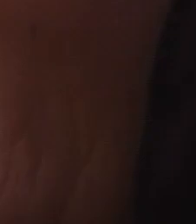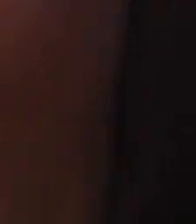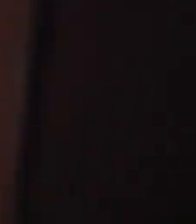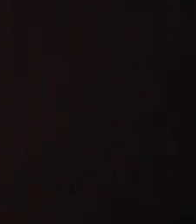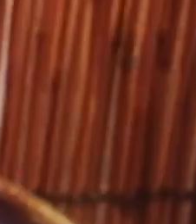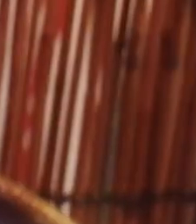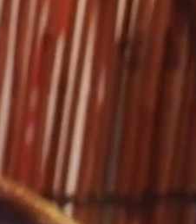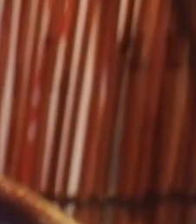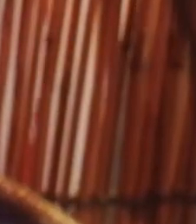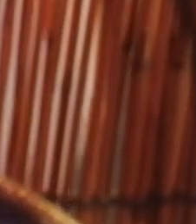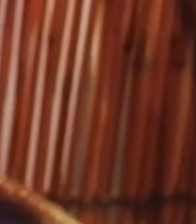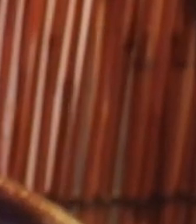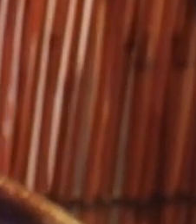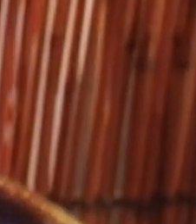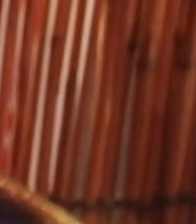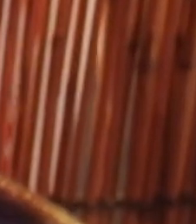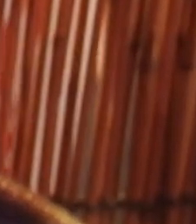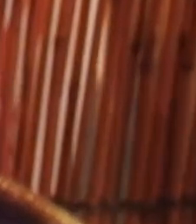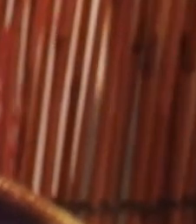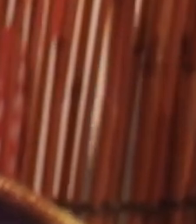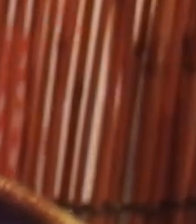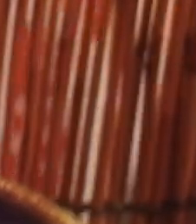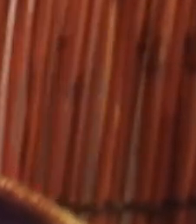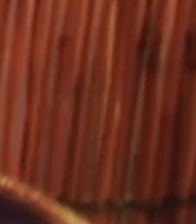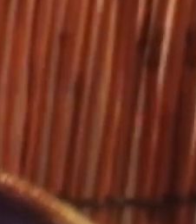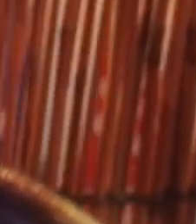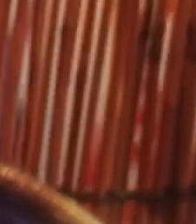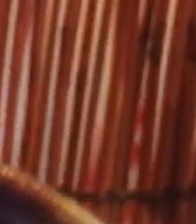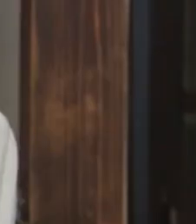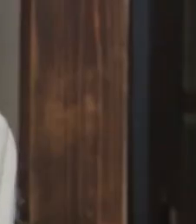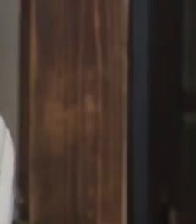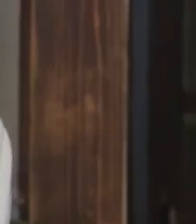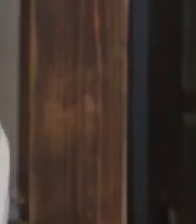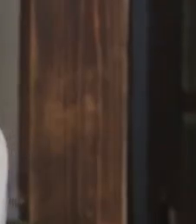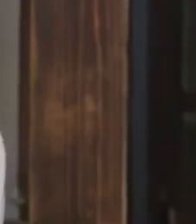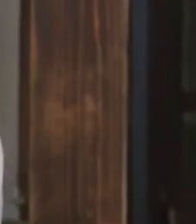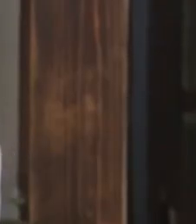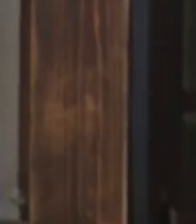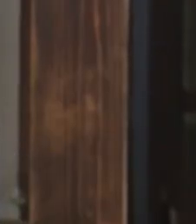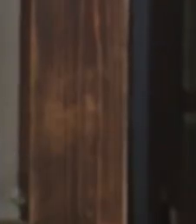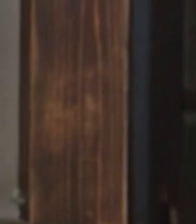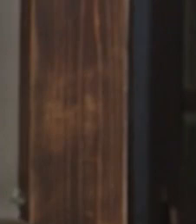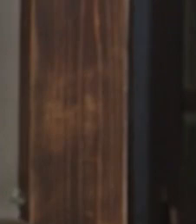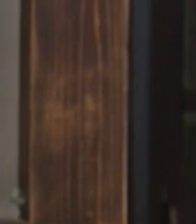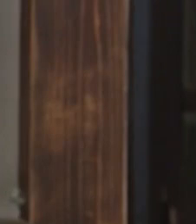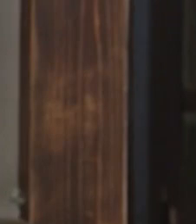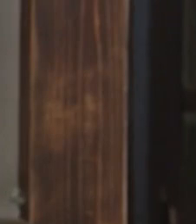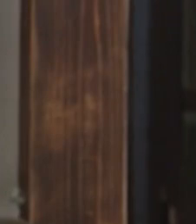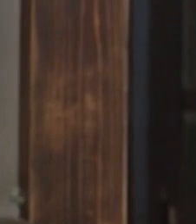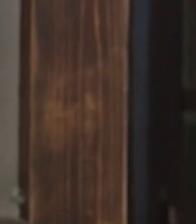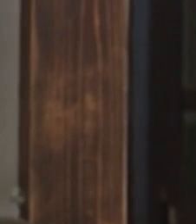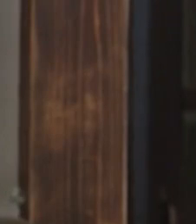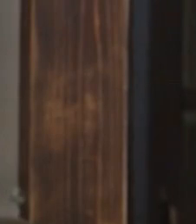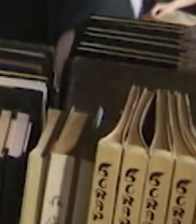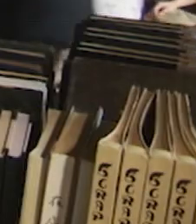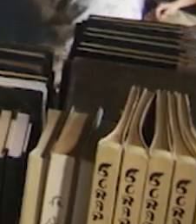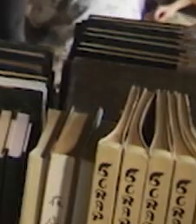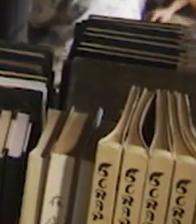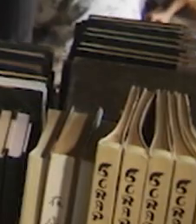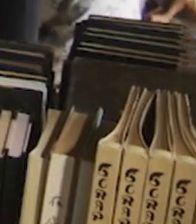Muchos altibajos. ¿Muchos? ¿Qué? ¿Dijo recargos?